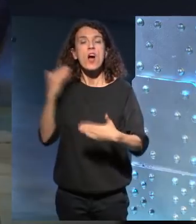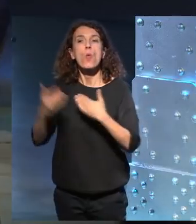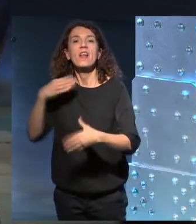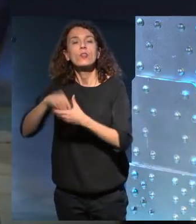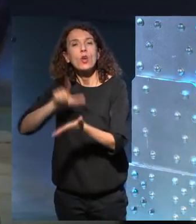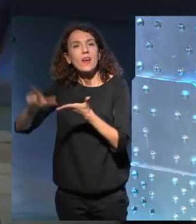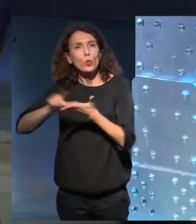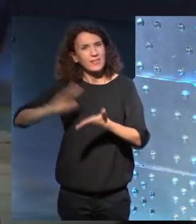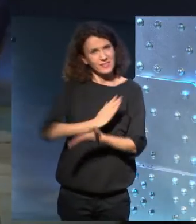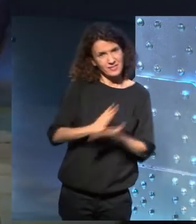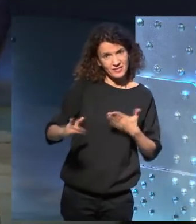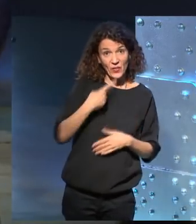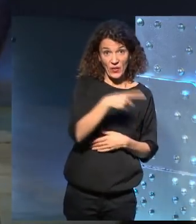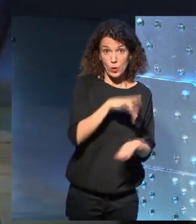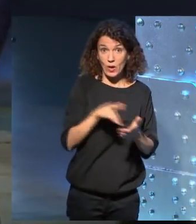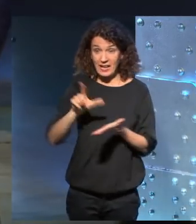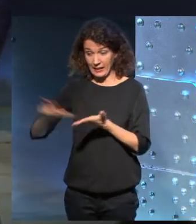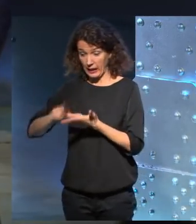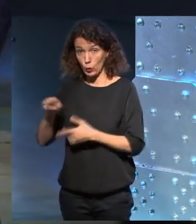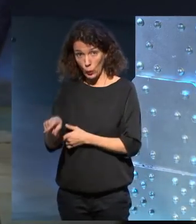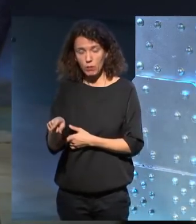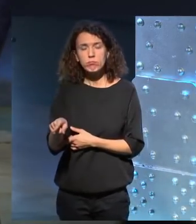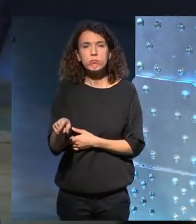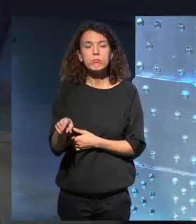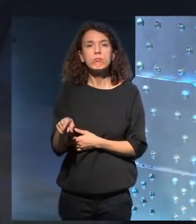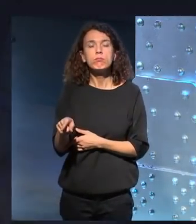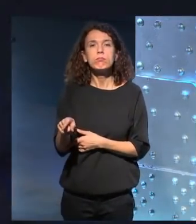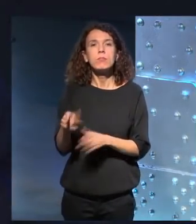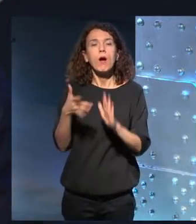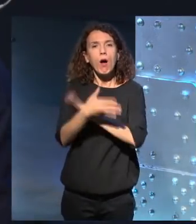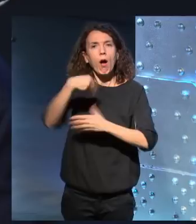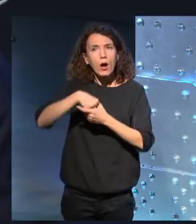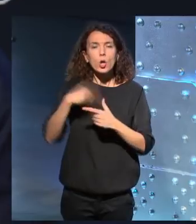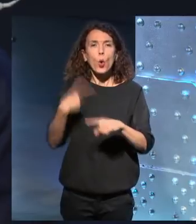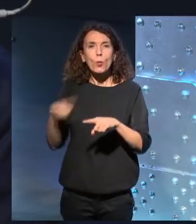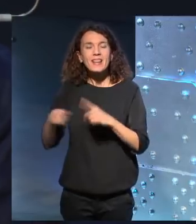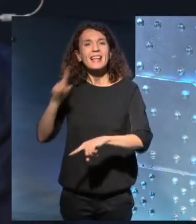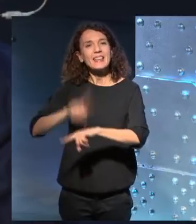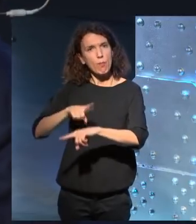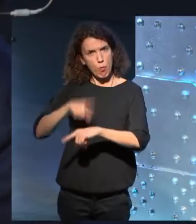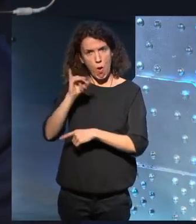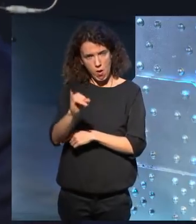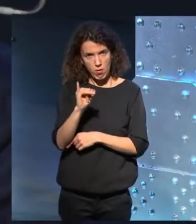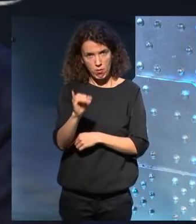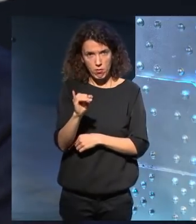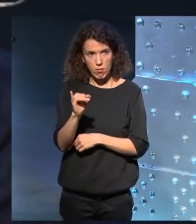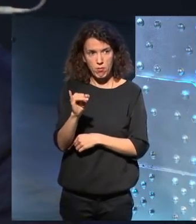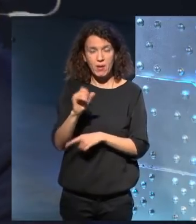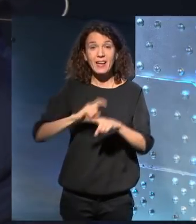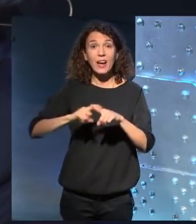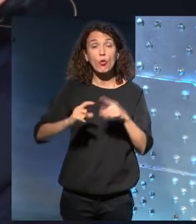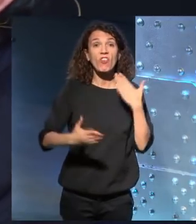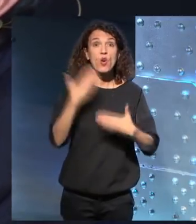vanguardia en la literatura. Dices que en el caso de la literatura, como existe el componente del tiempo, el rasgo